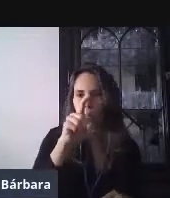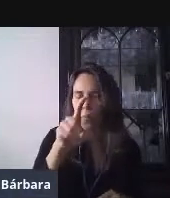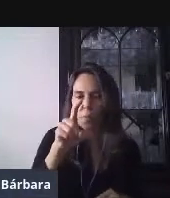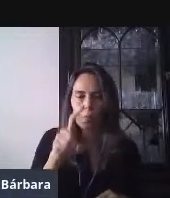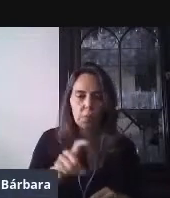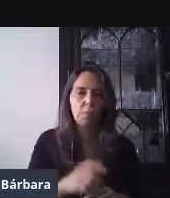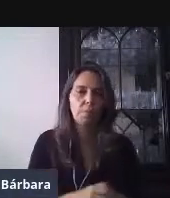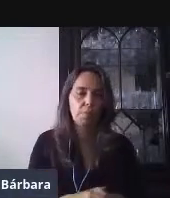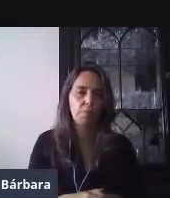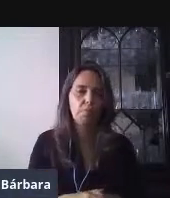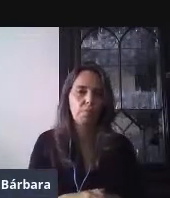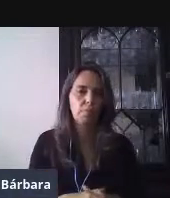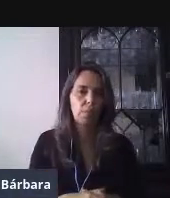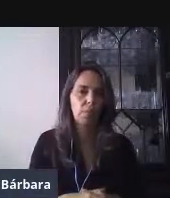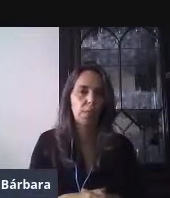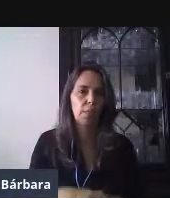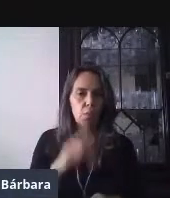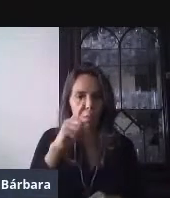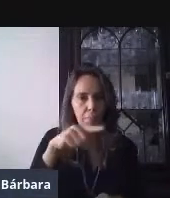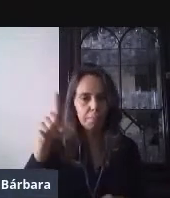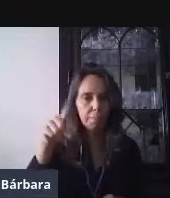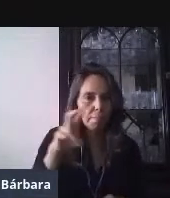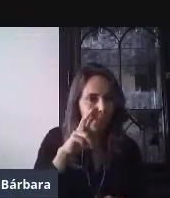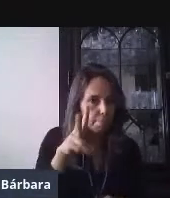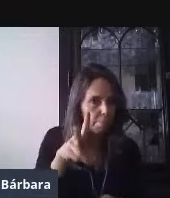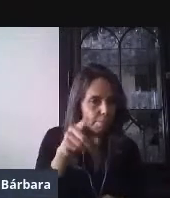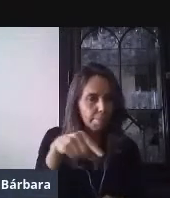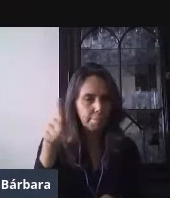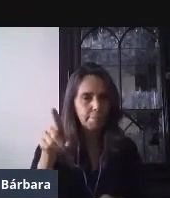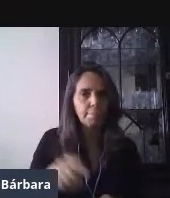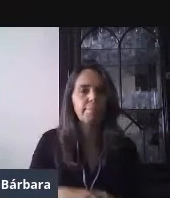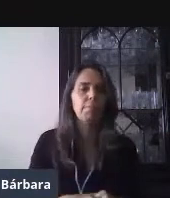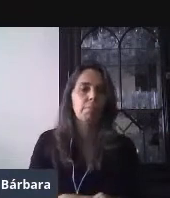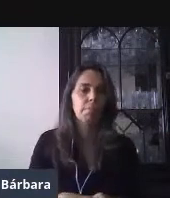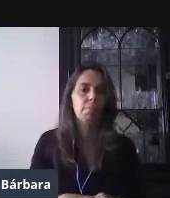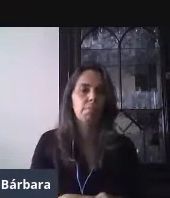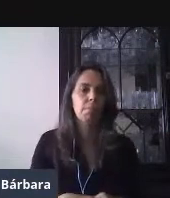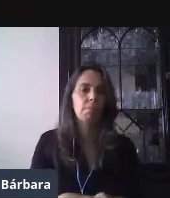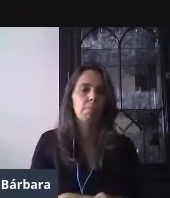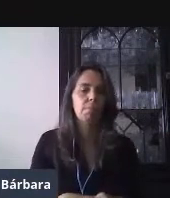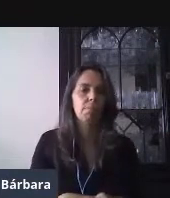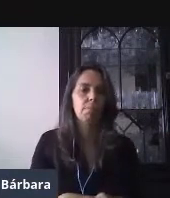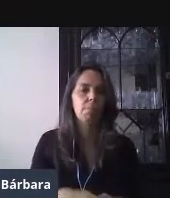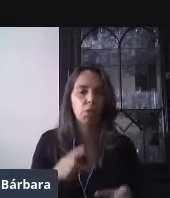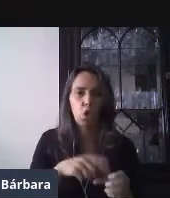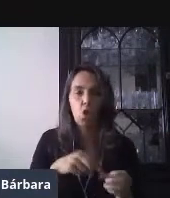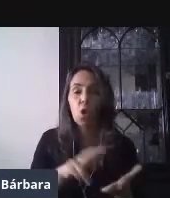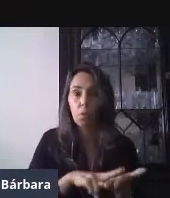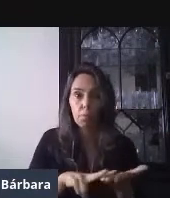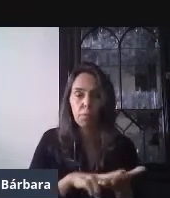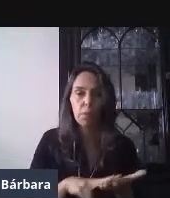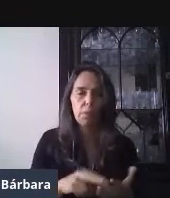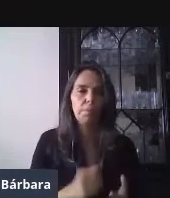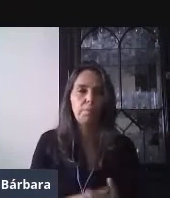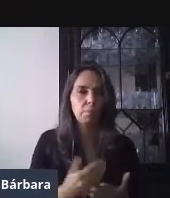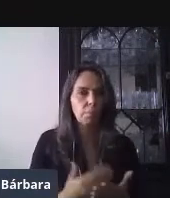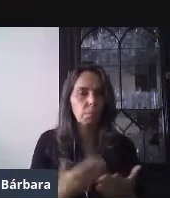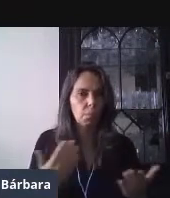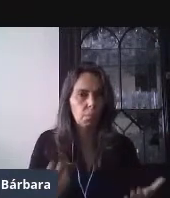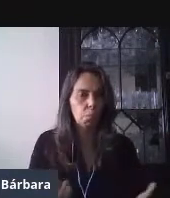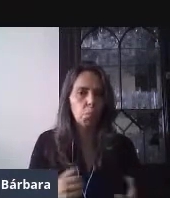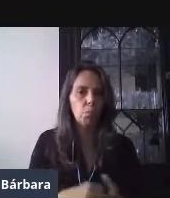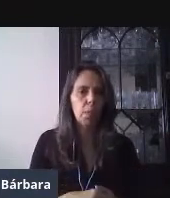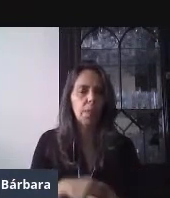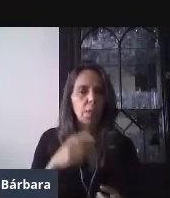se colocó esta palomita y se remarcó de color verde. Y ahora, ¿qué es lo que tengo que hacer? Yo les comenté que